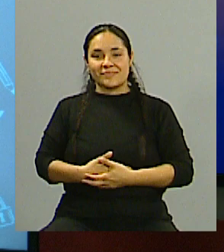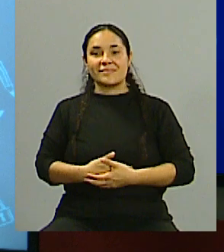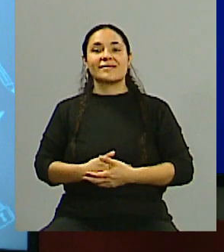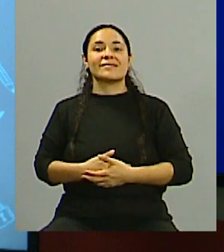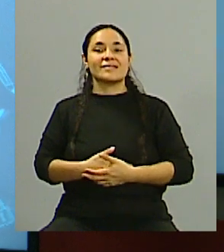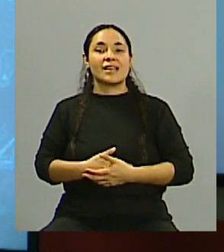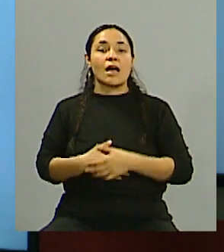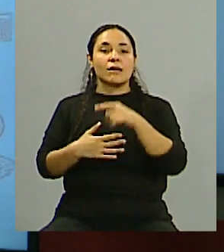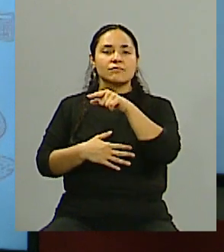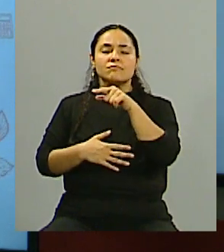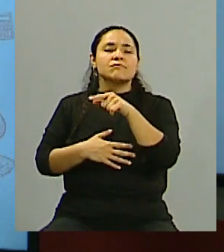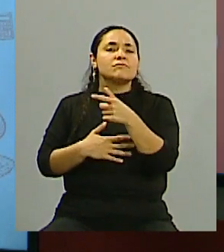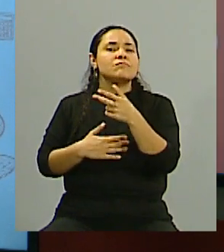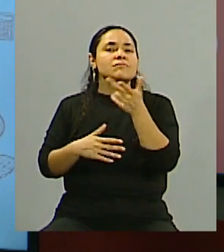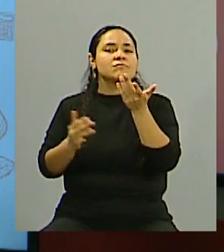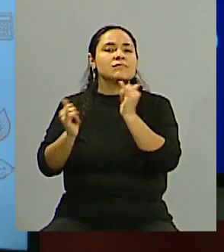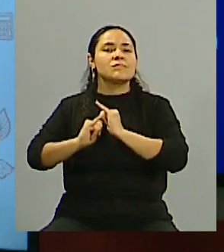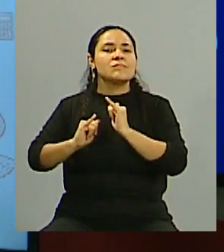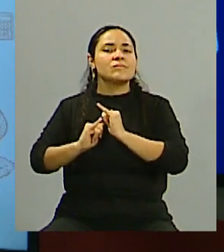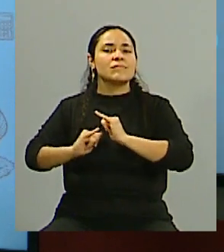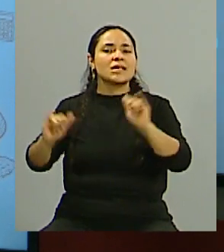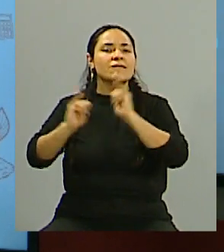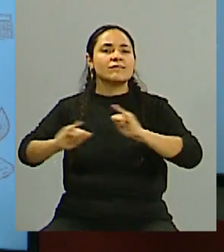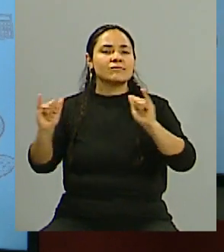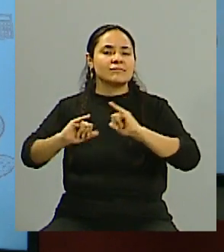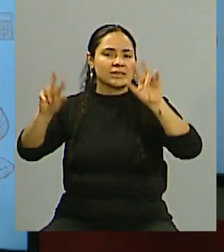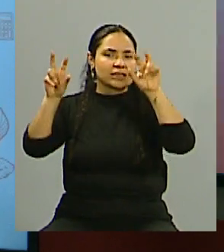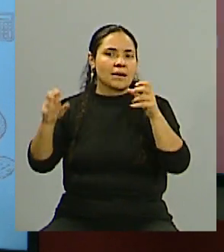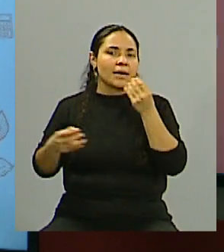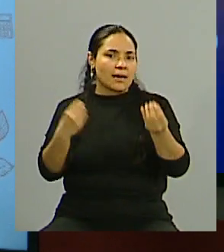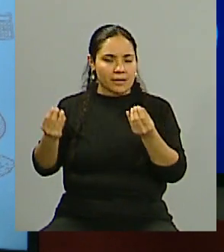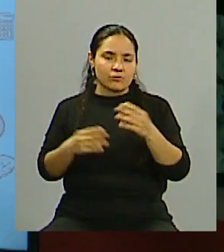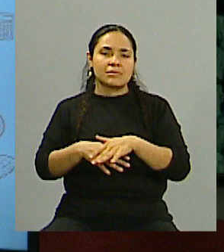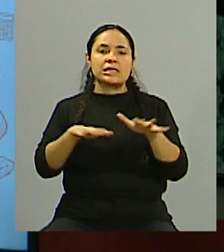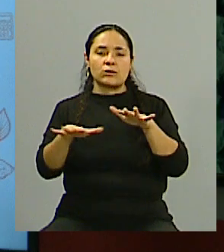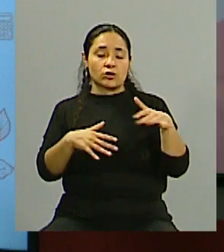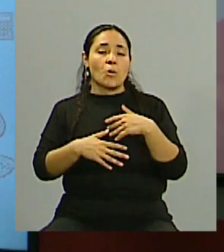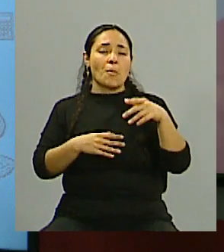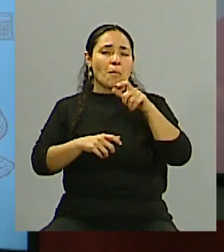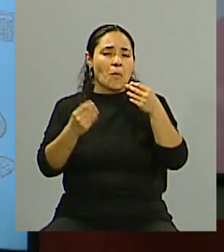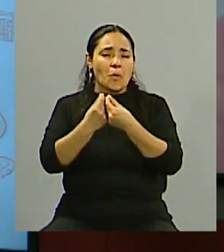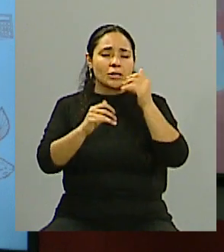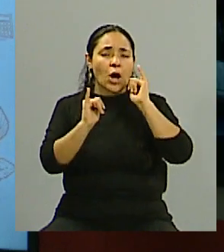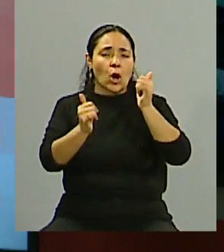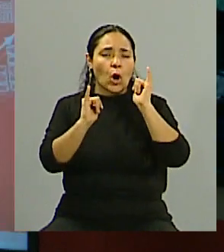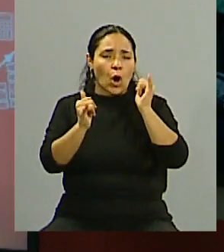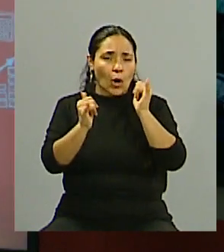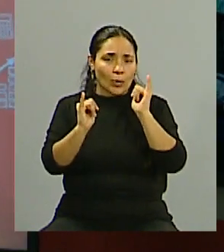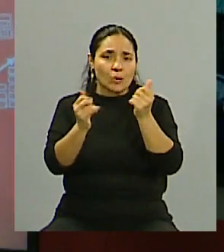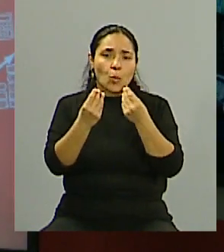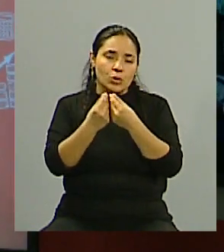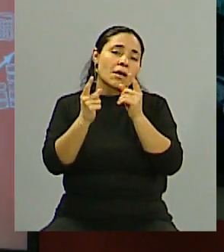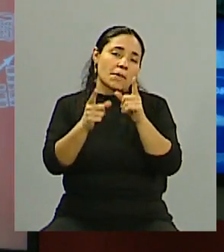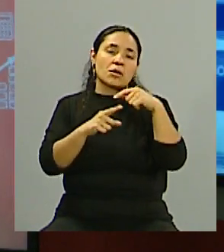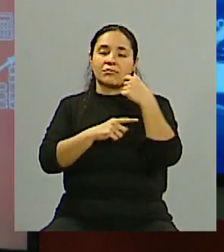usted ha sido como una voz que ha salido a hablar un poquito de este panorama. La situación fue la siguiente. Muchos chicos, mucha gente joven, también obviamente